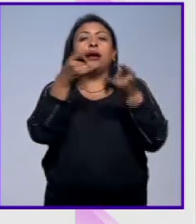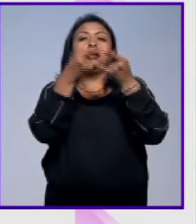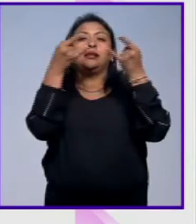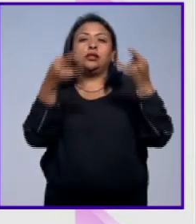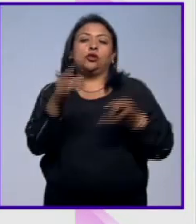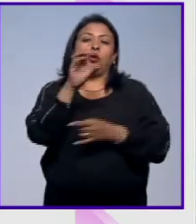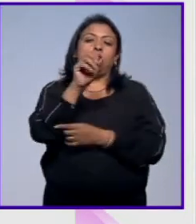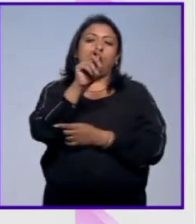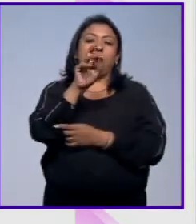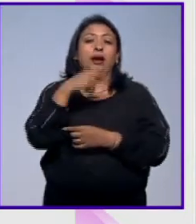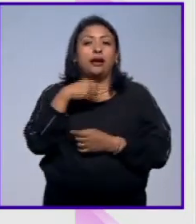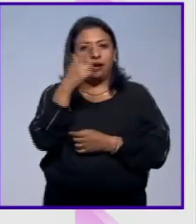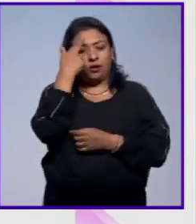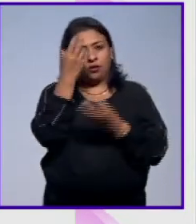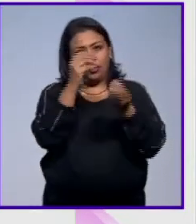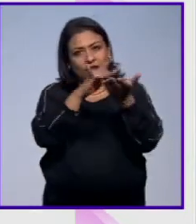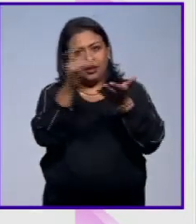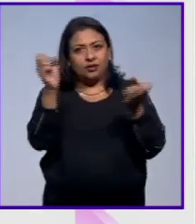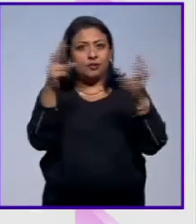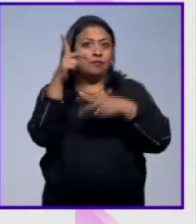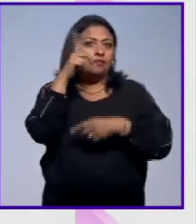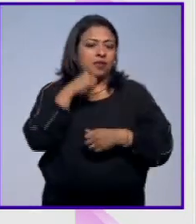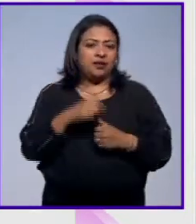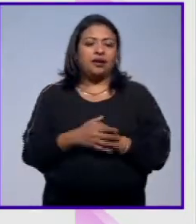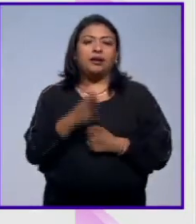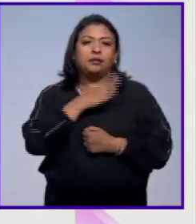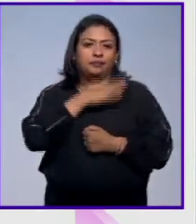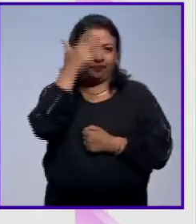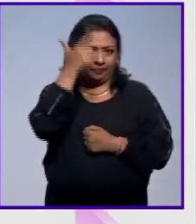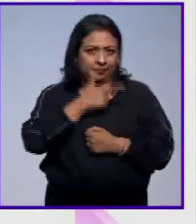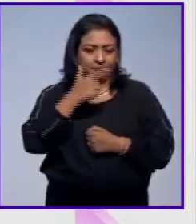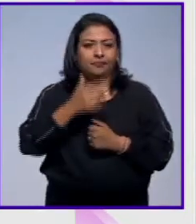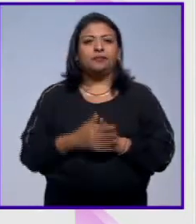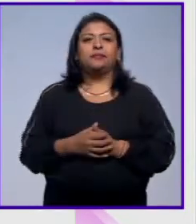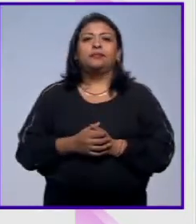de la ópera lo recordamos muchas gracias hasta mañana buenas noches